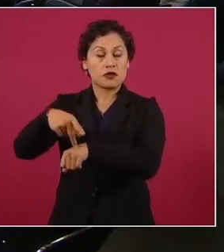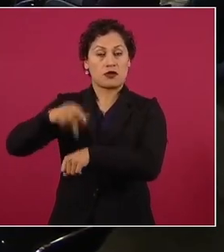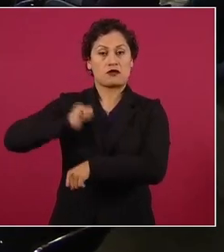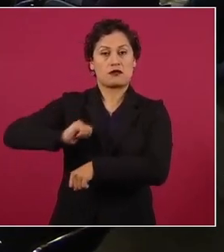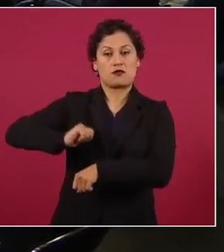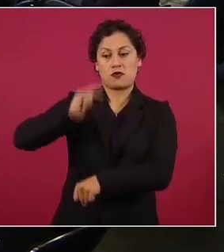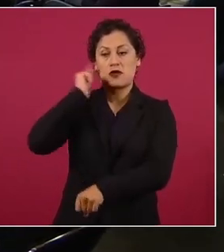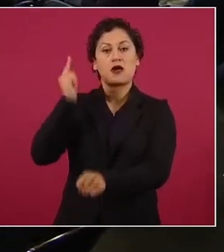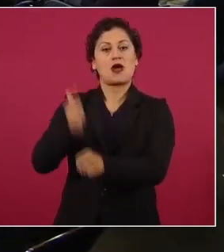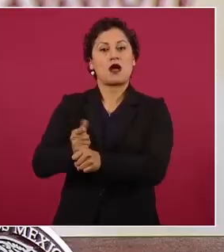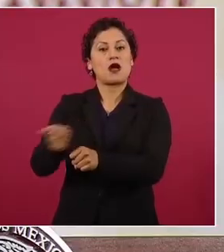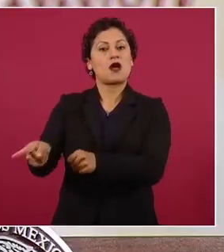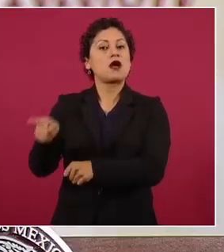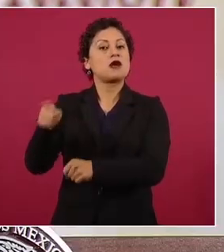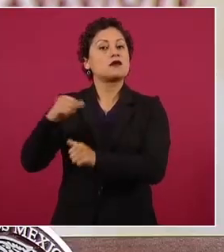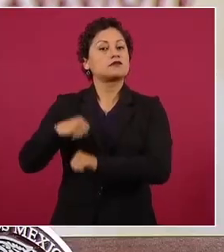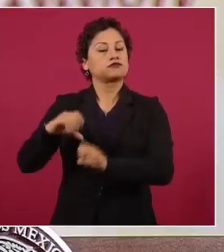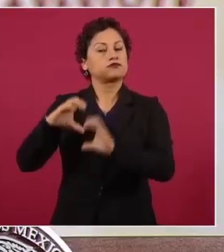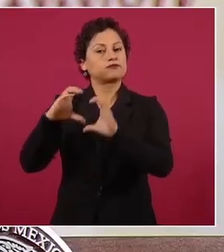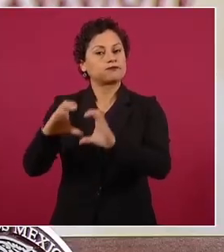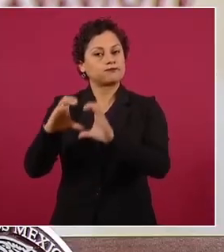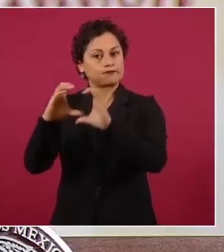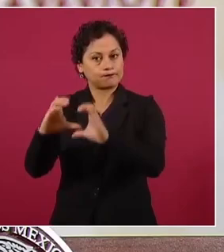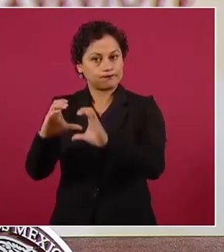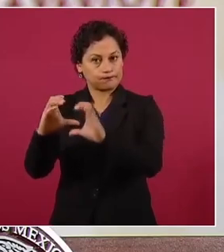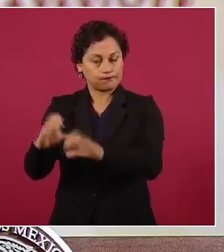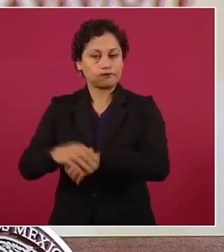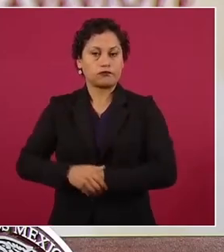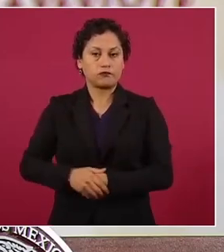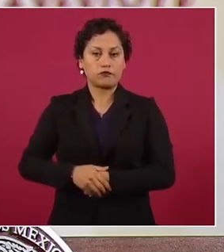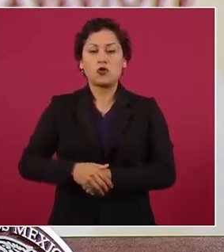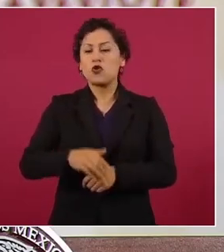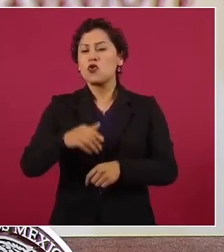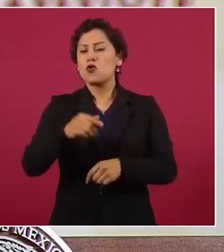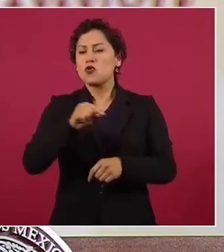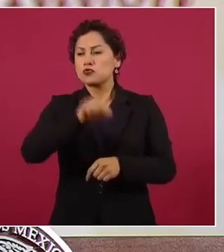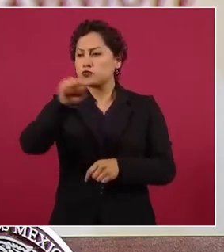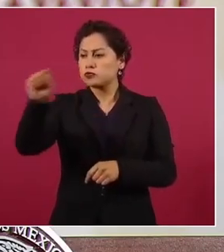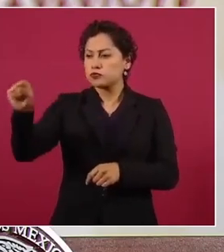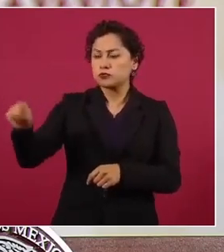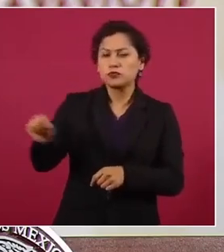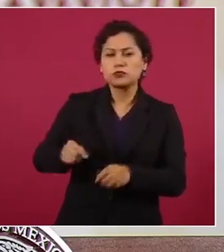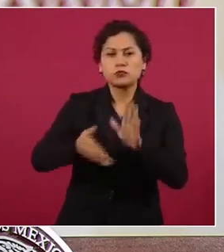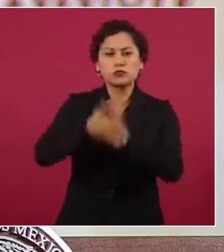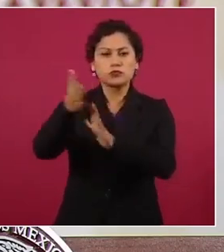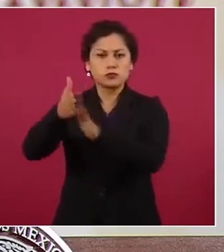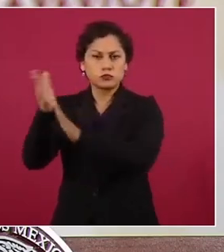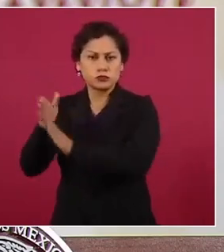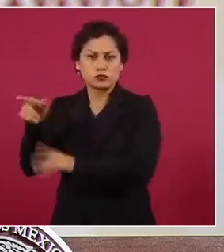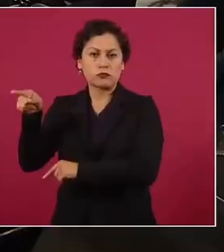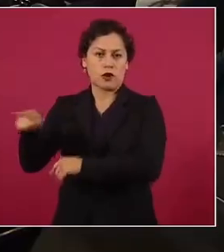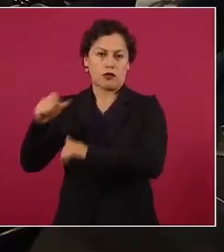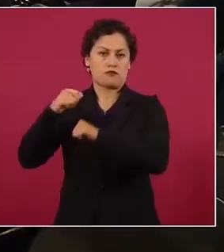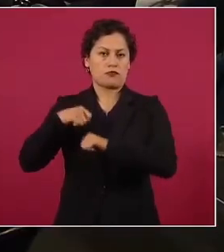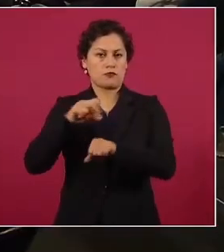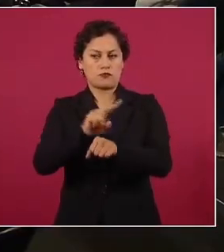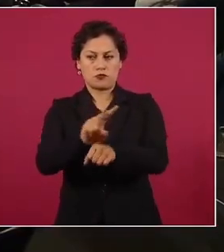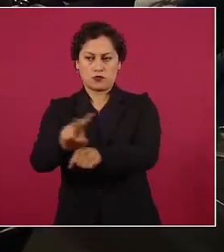todos los tramos del proyecto del Tren Maya. Aquí vemos en la pantalla